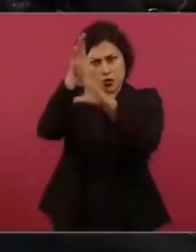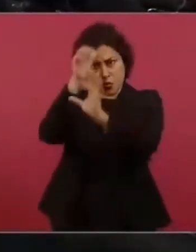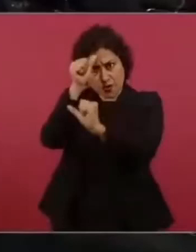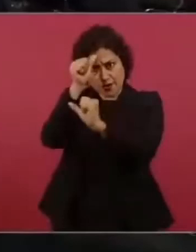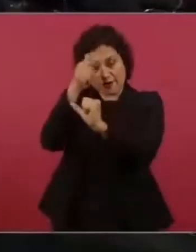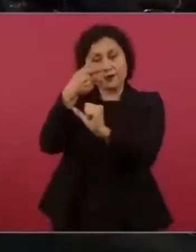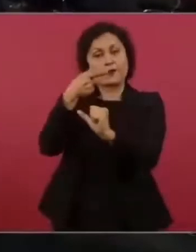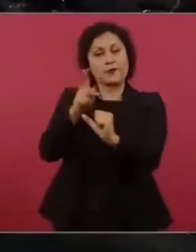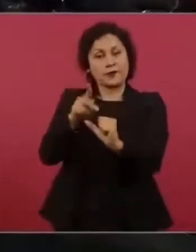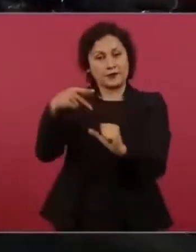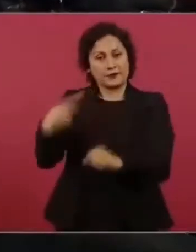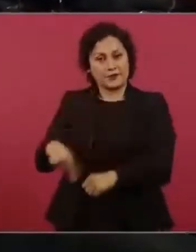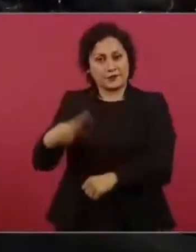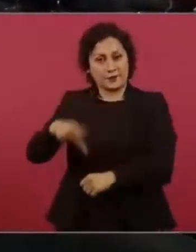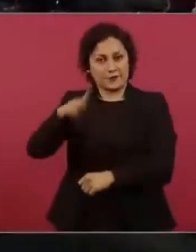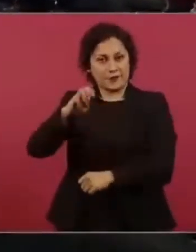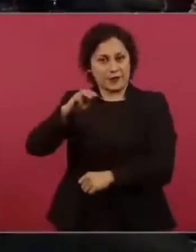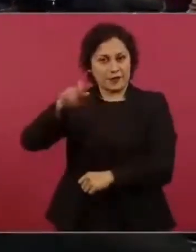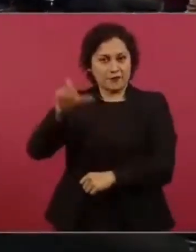50 más 1.